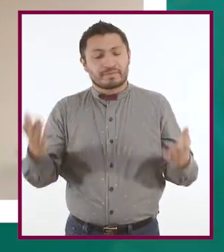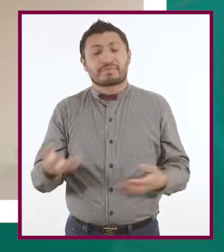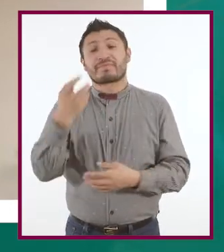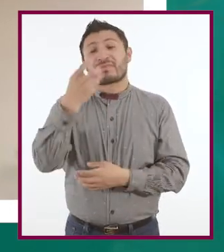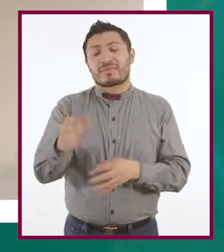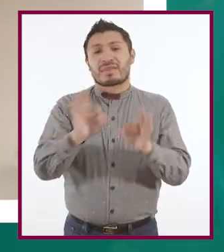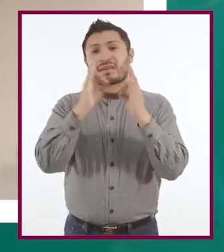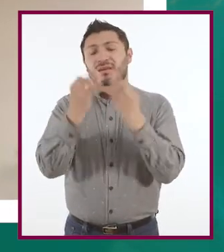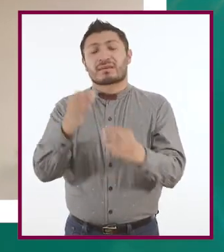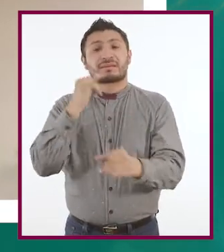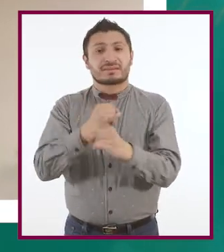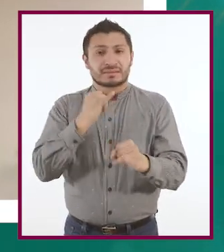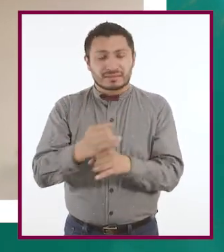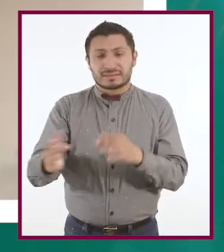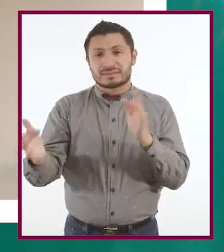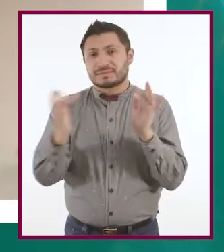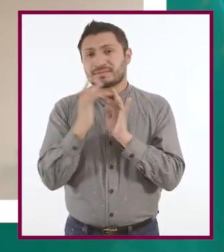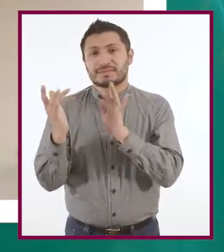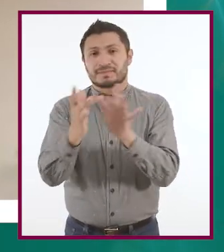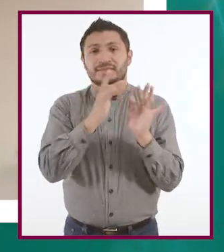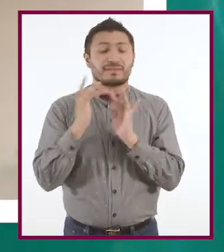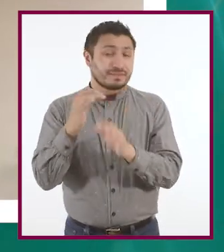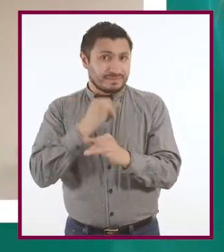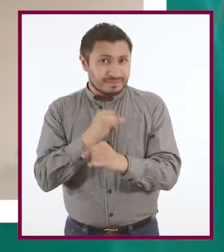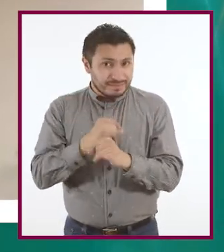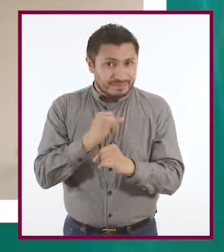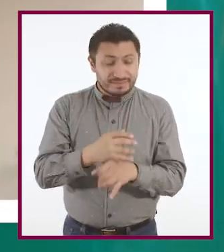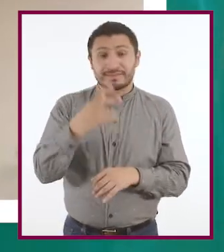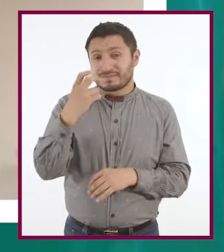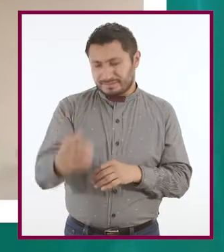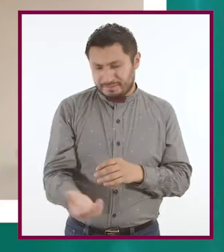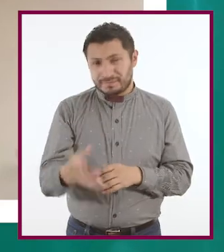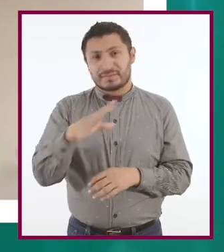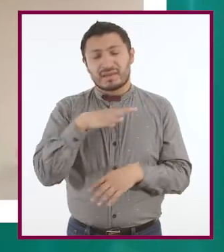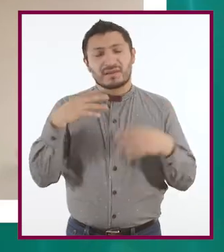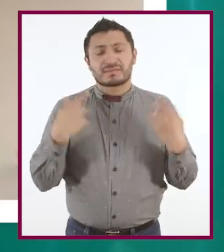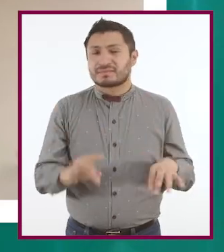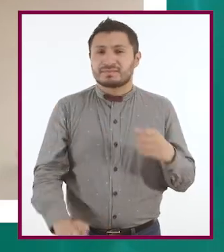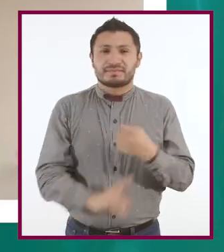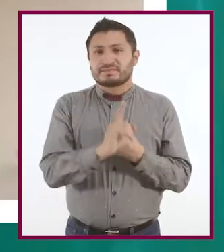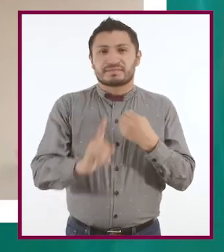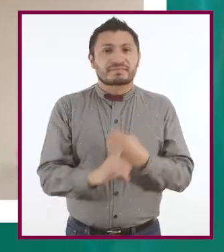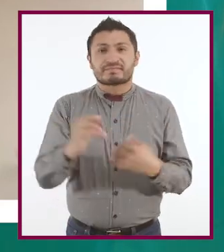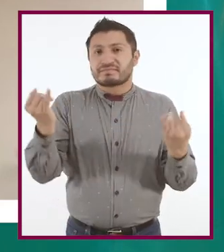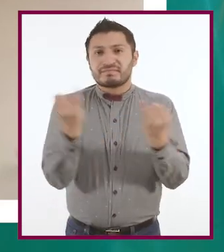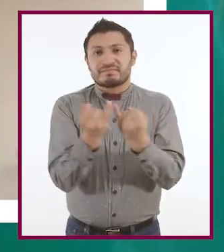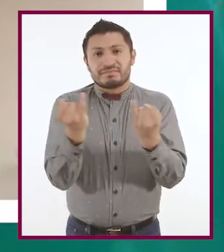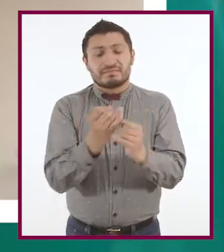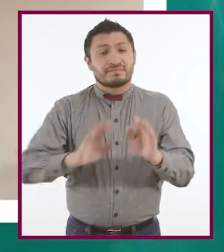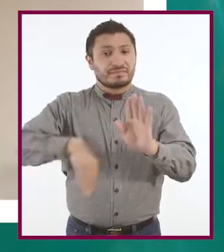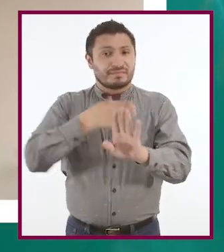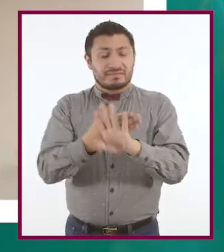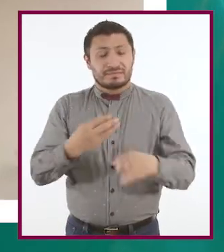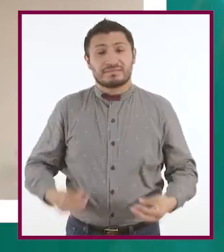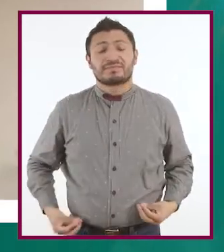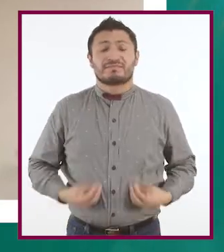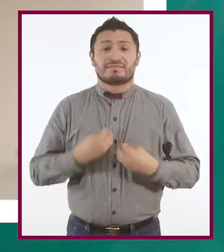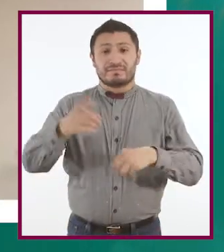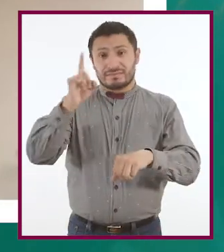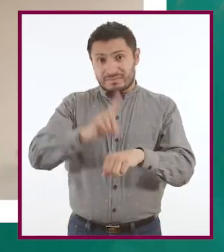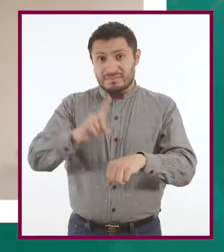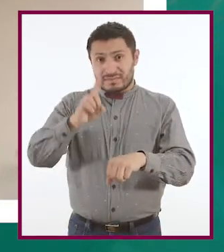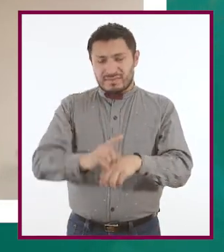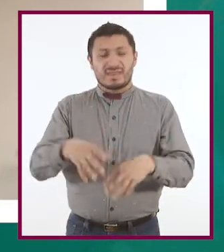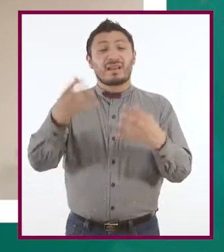digitales y esta interacción a través de internet tiene repercusiones también en nuestra vida diaria. Entonces,